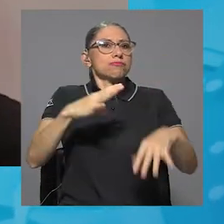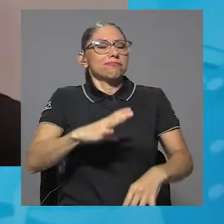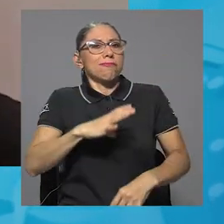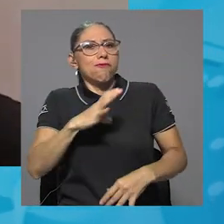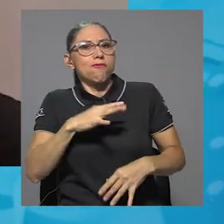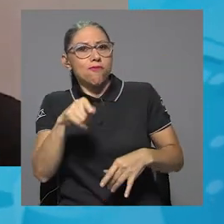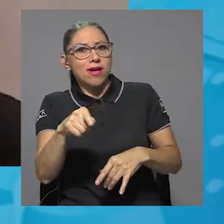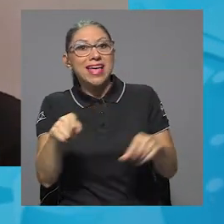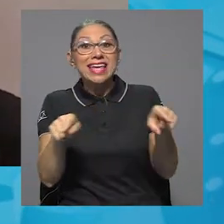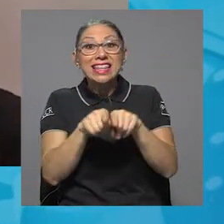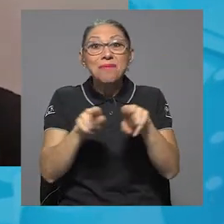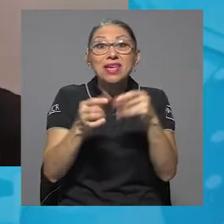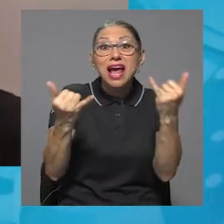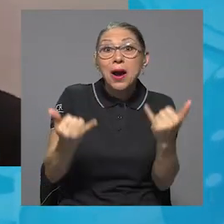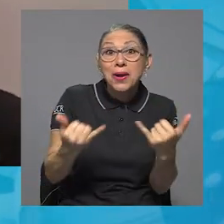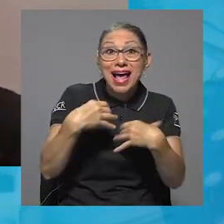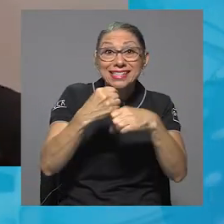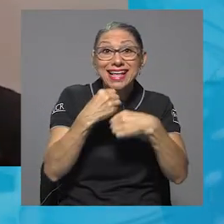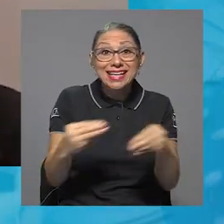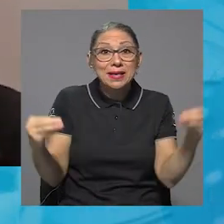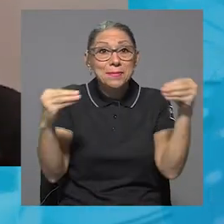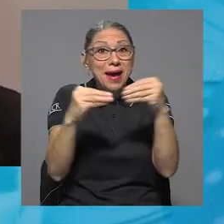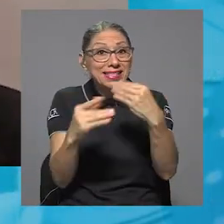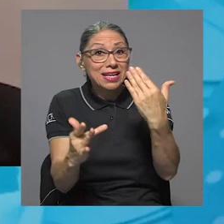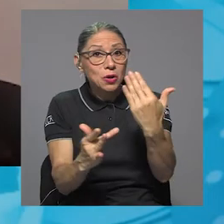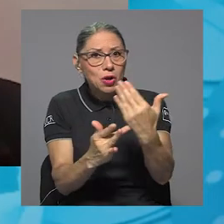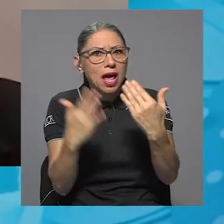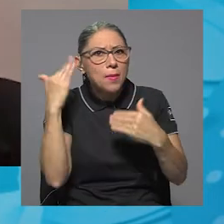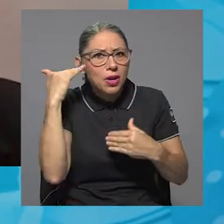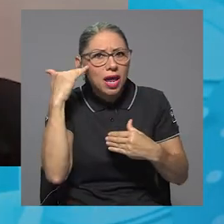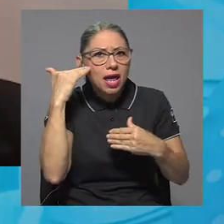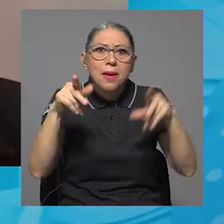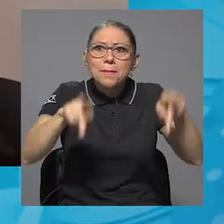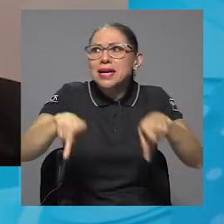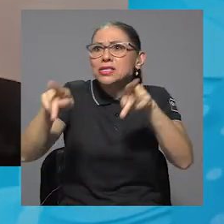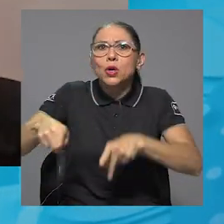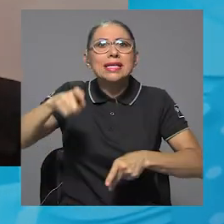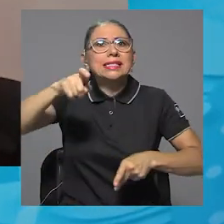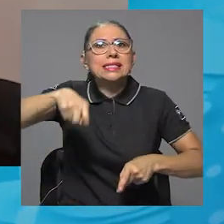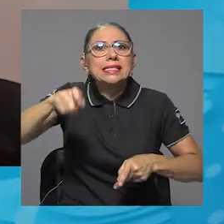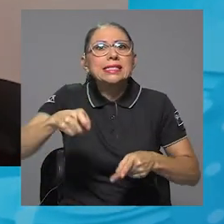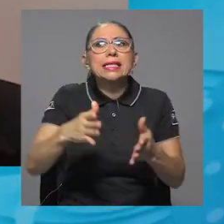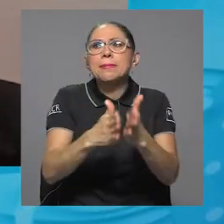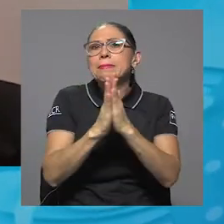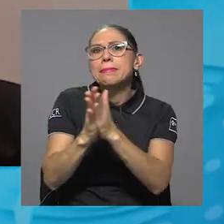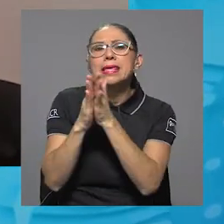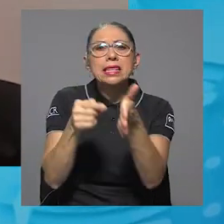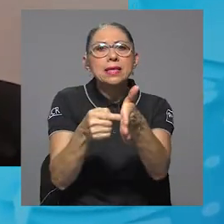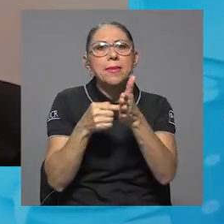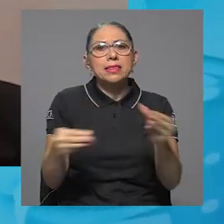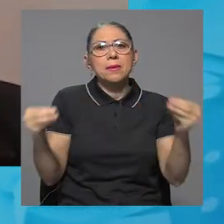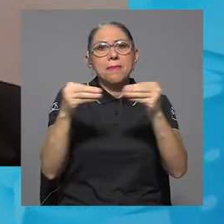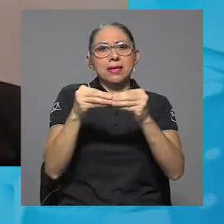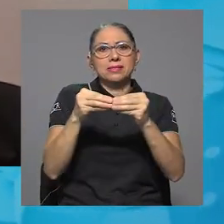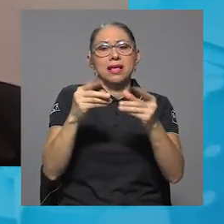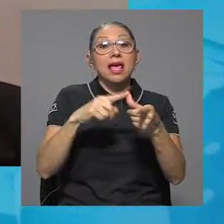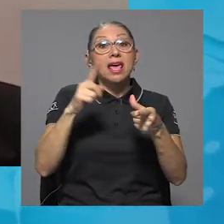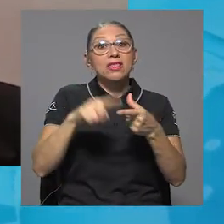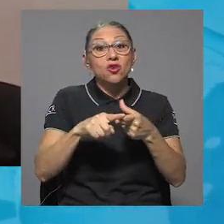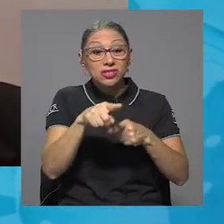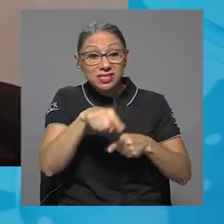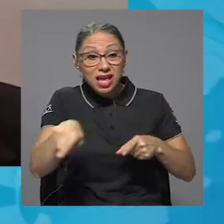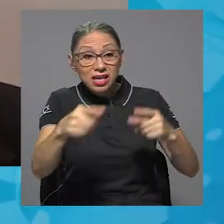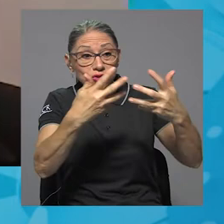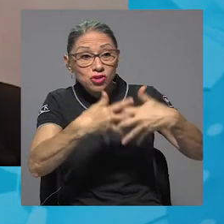un tema de que se produce más porque las personas lo demandan más. Entonces, lo que se hace con estos aparatos termina siendo un